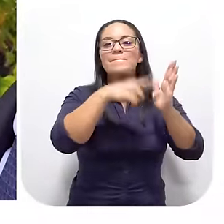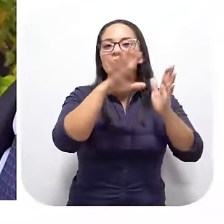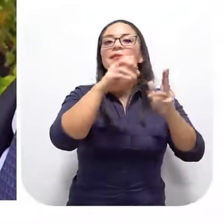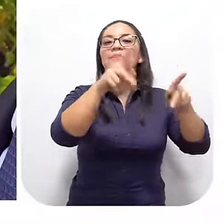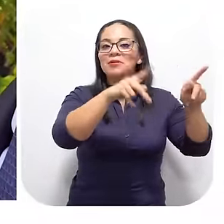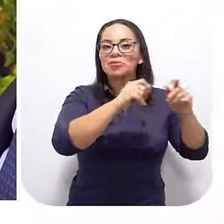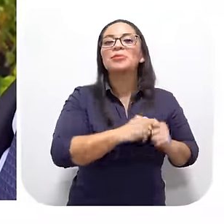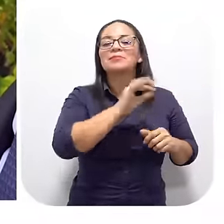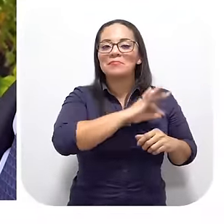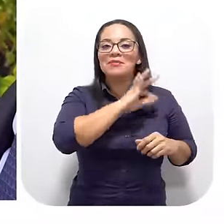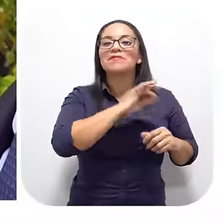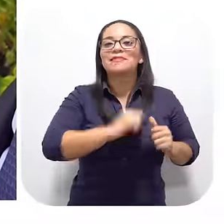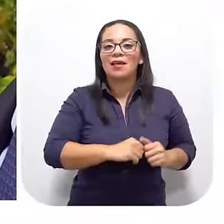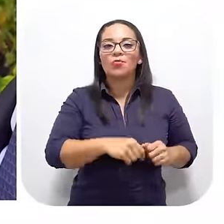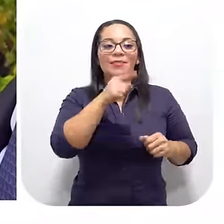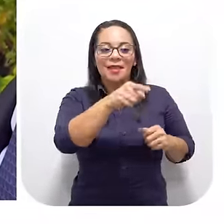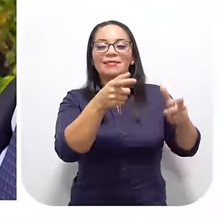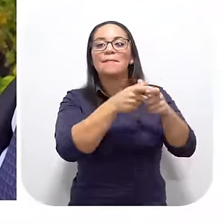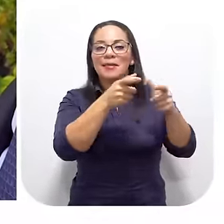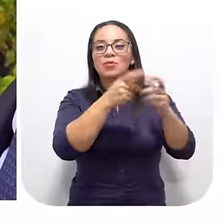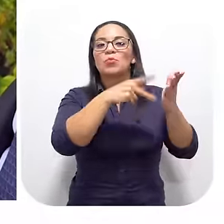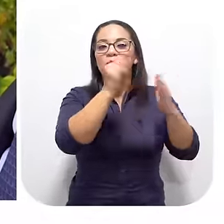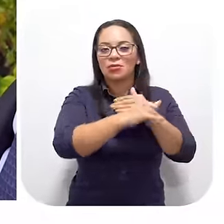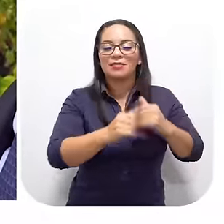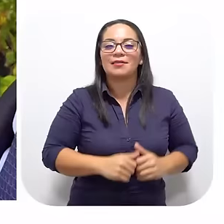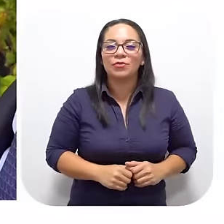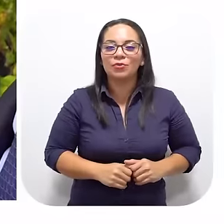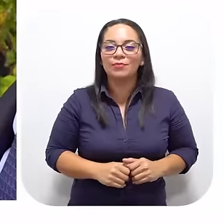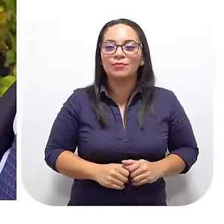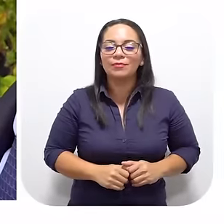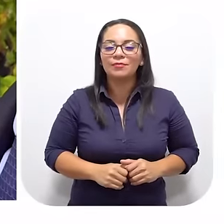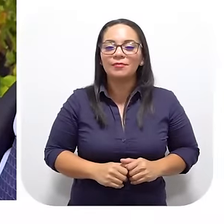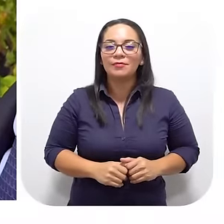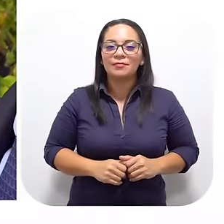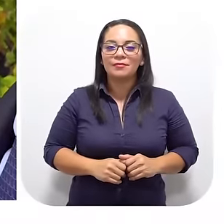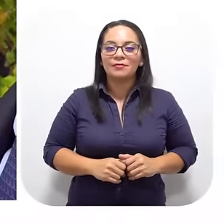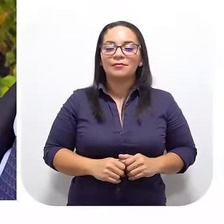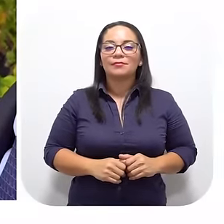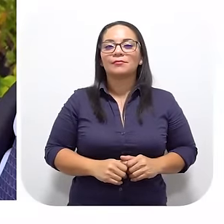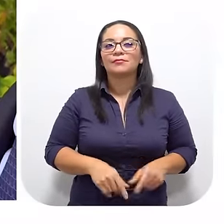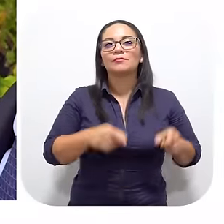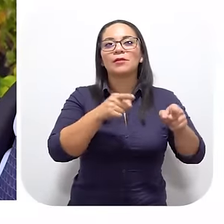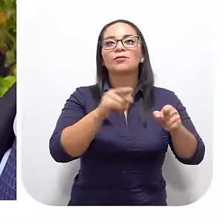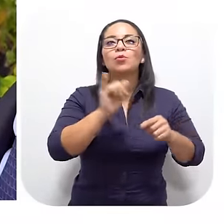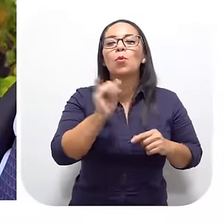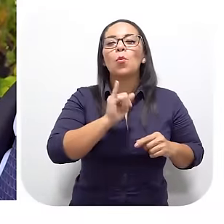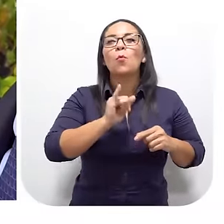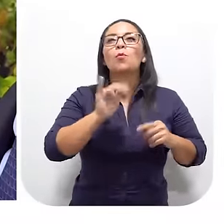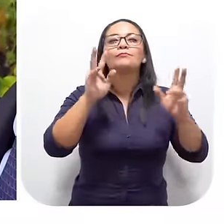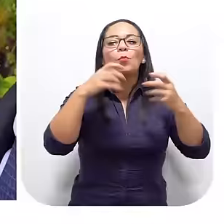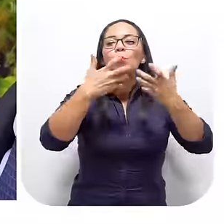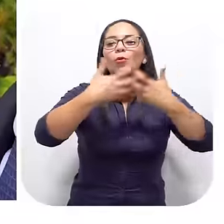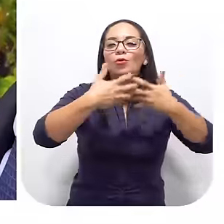1500 personas Ya han beneficiado De ese pequeño proyecto Porque Fue como